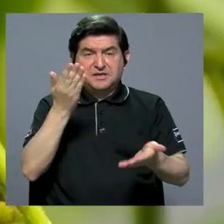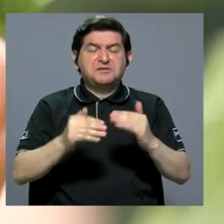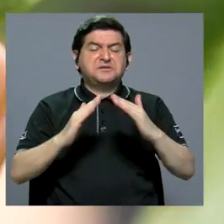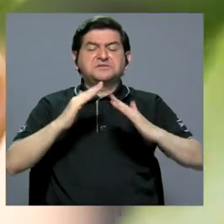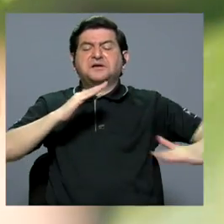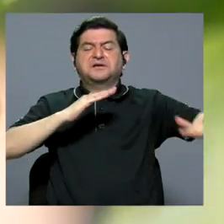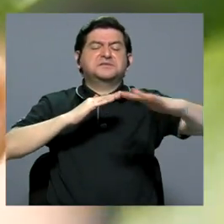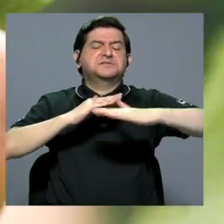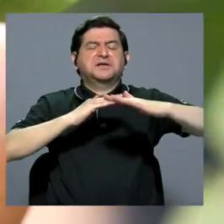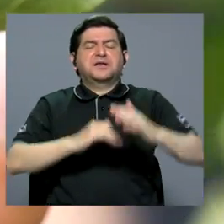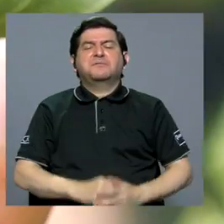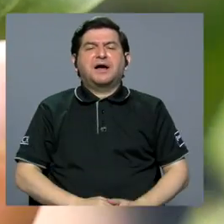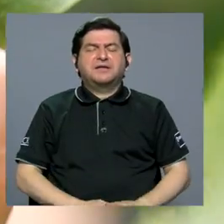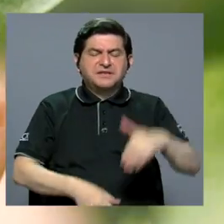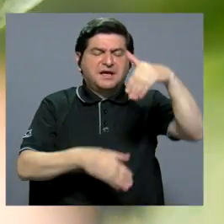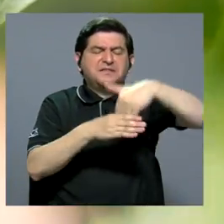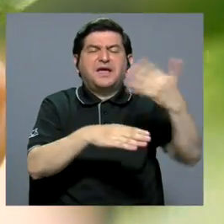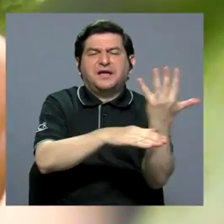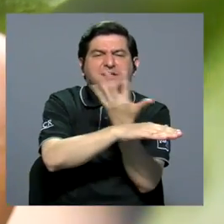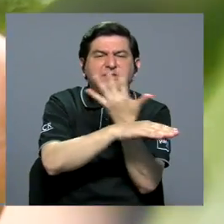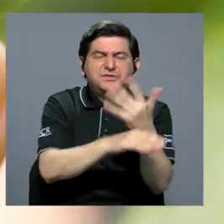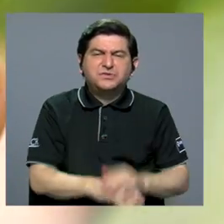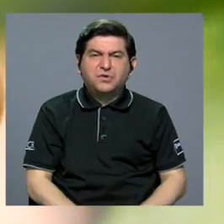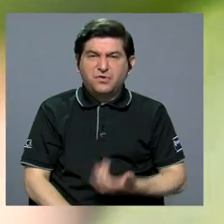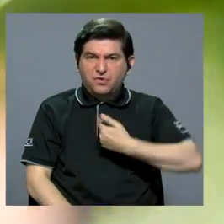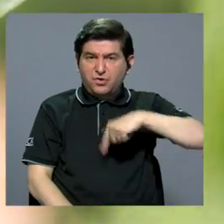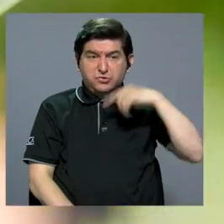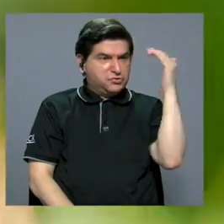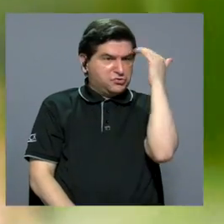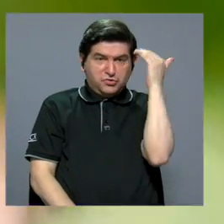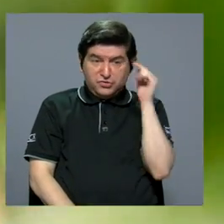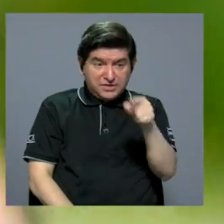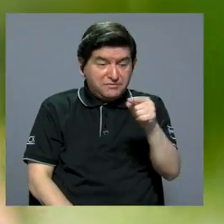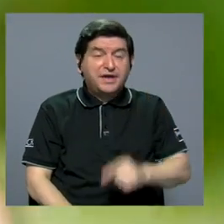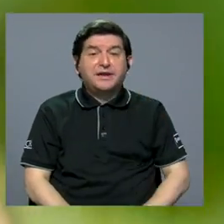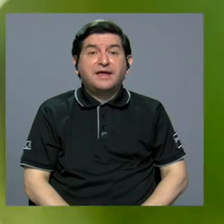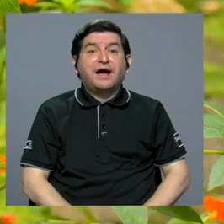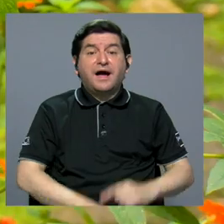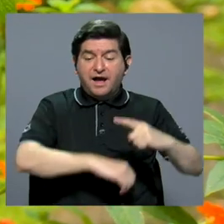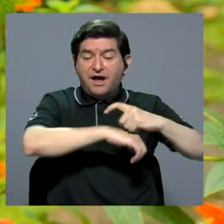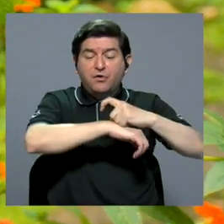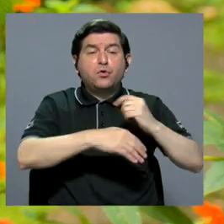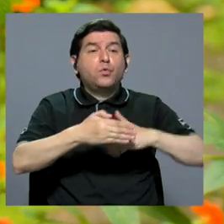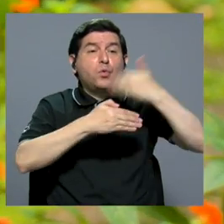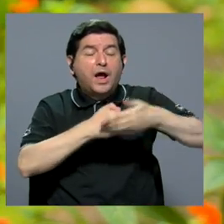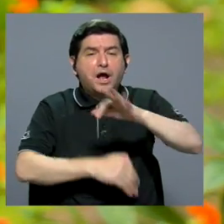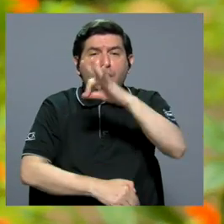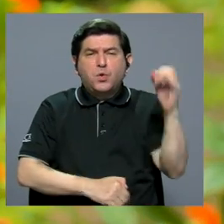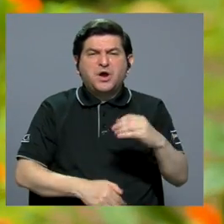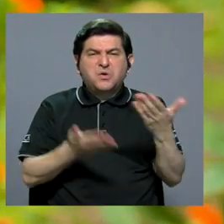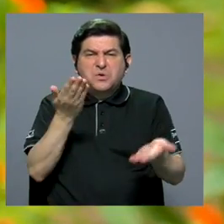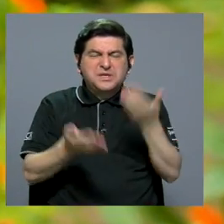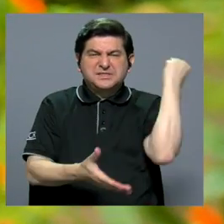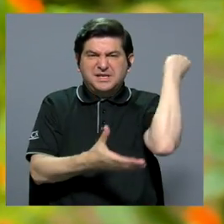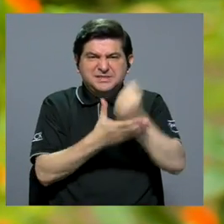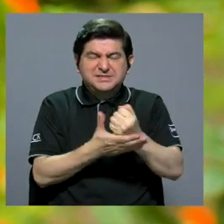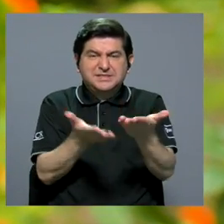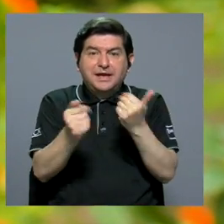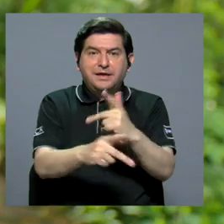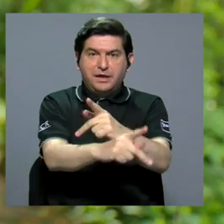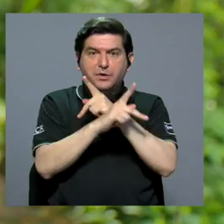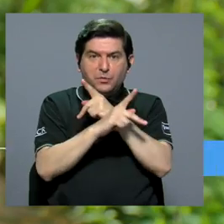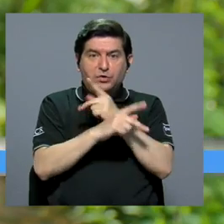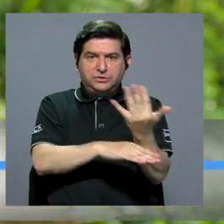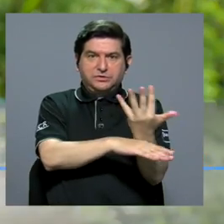en el patio de nuestra casa, entre nuestras plantas y nosotros no sabemos qué es una mariposa, probablemente la matemos porque queremos proteger más